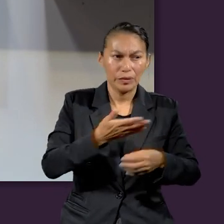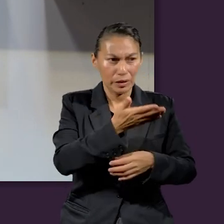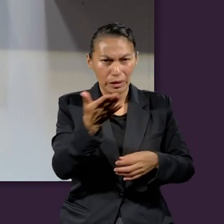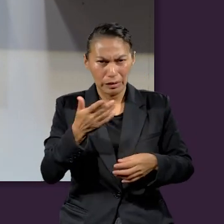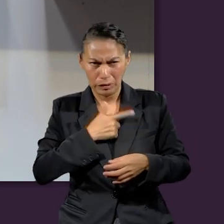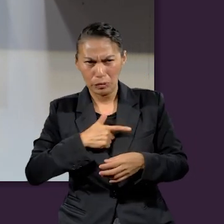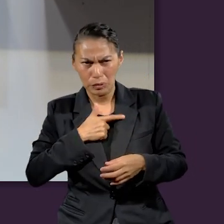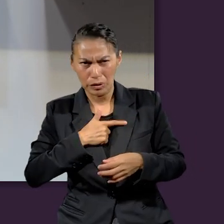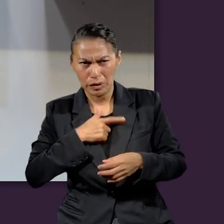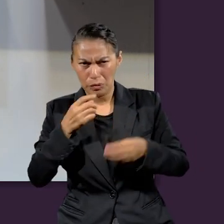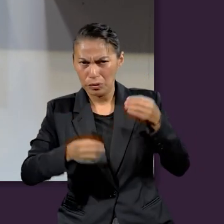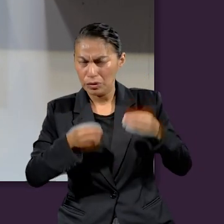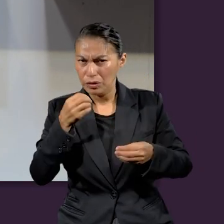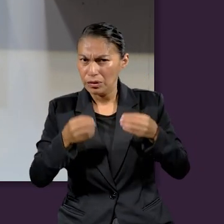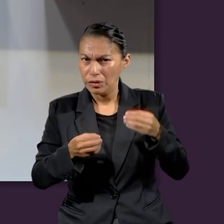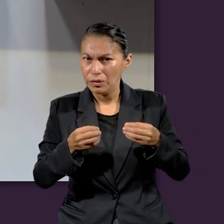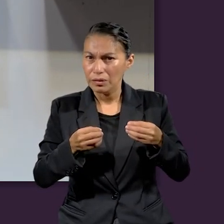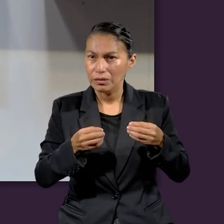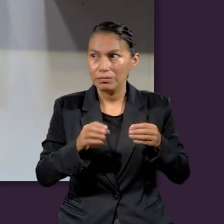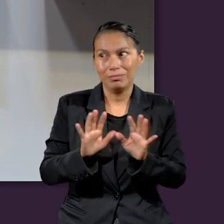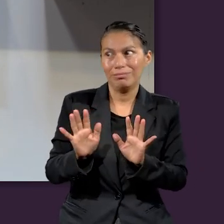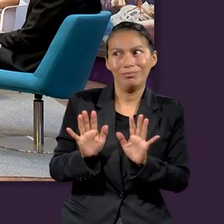cuántos de ustedes les gusta que los mandaran a juicio?